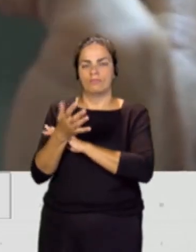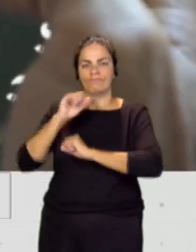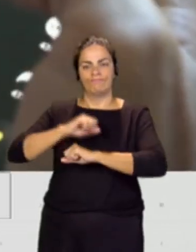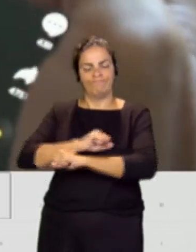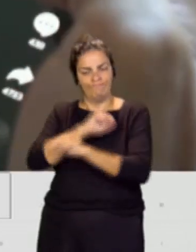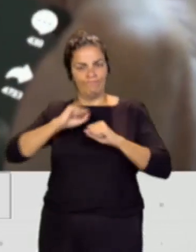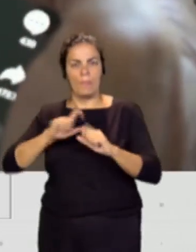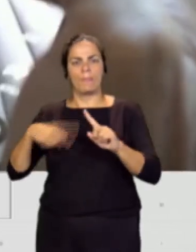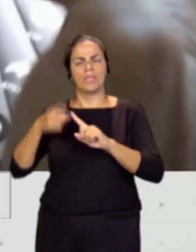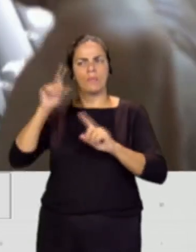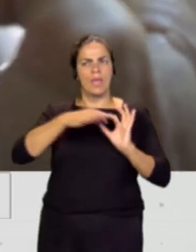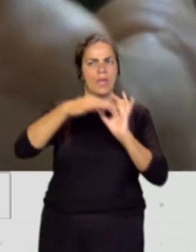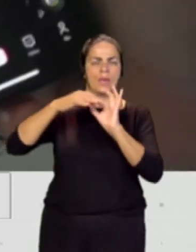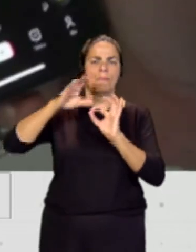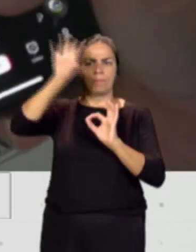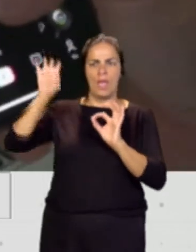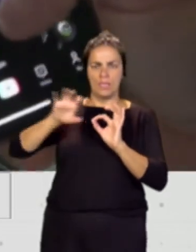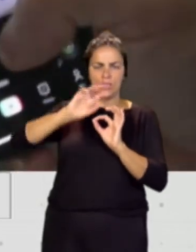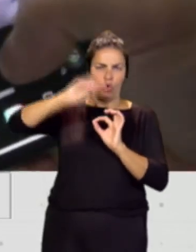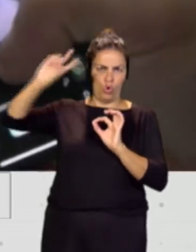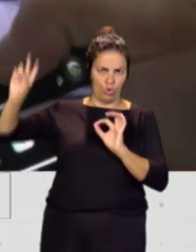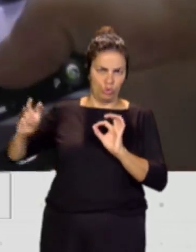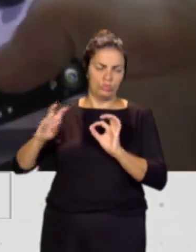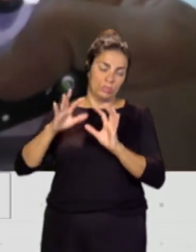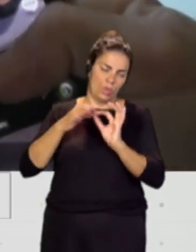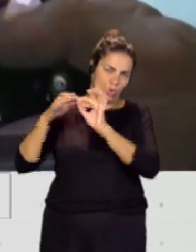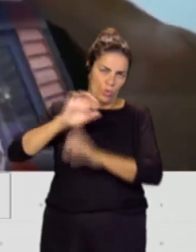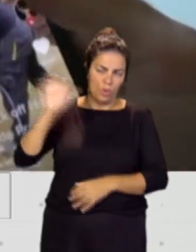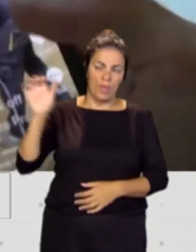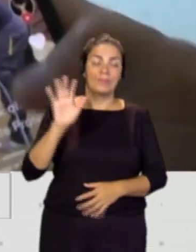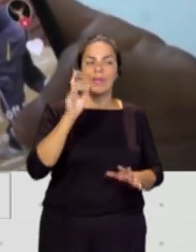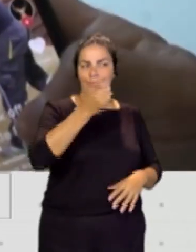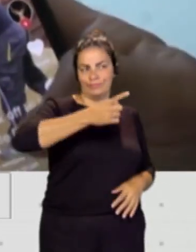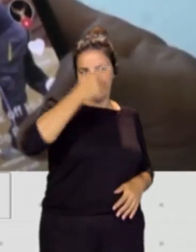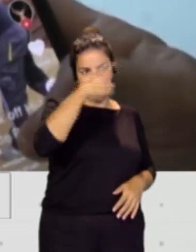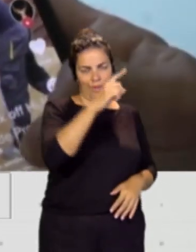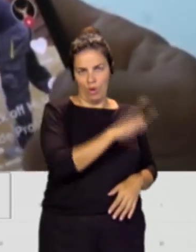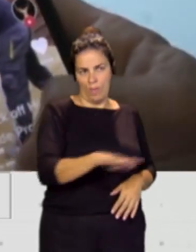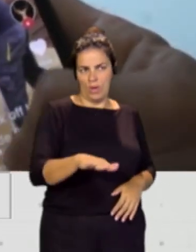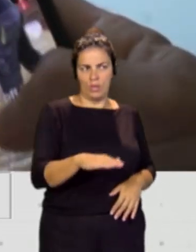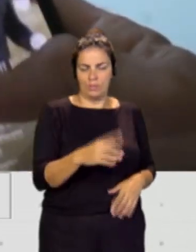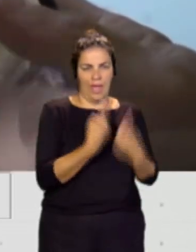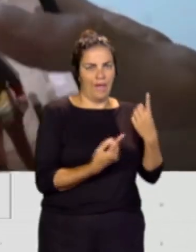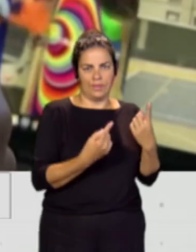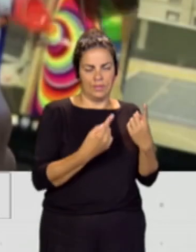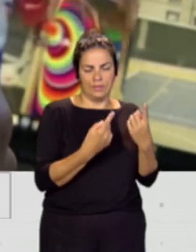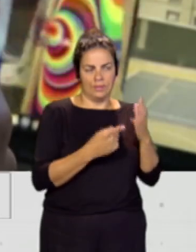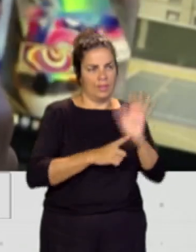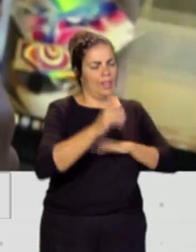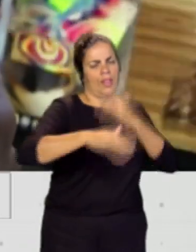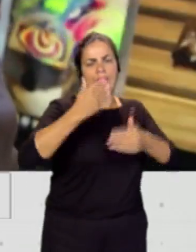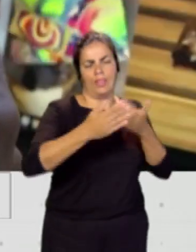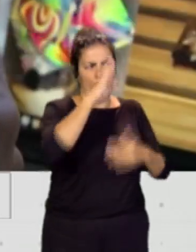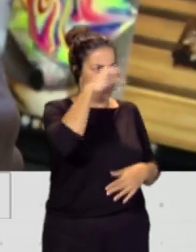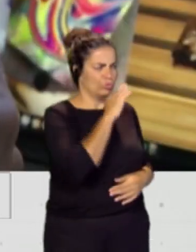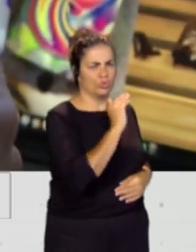sintonía con algunos otros países de la Unión Europea. Bueno, pero sabemos que en esto los menores van por delante incluso de sus familias, de sus padres, de sus madres, Noemí, y de